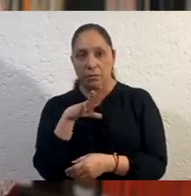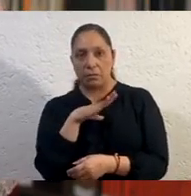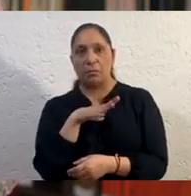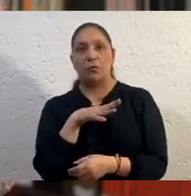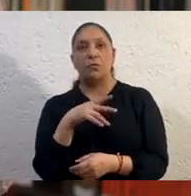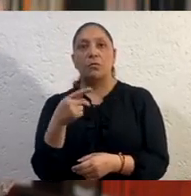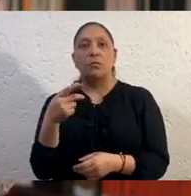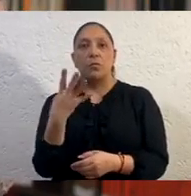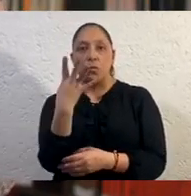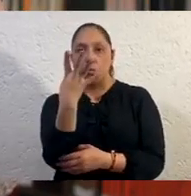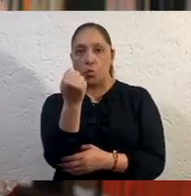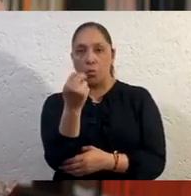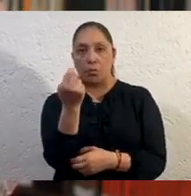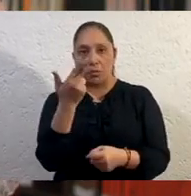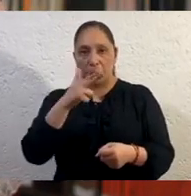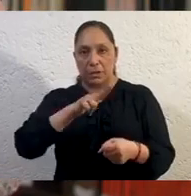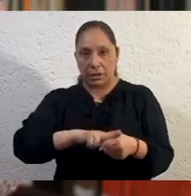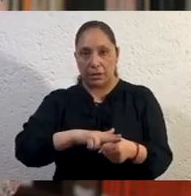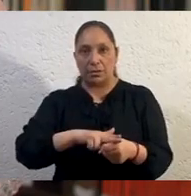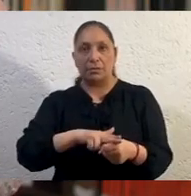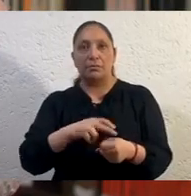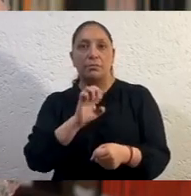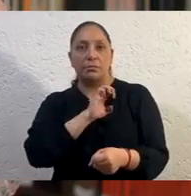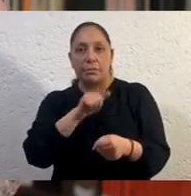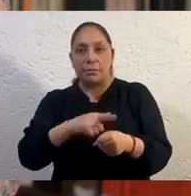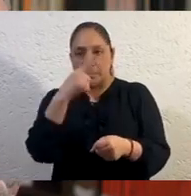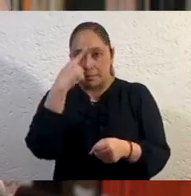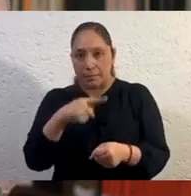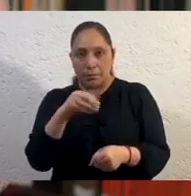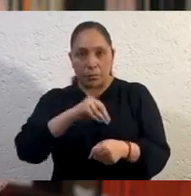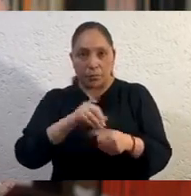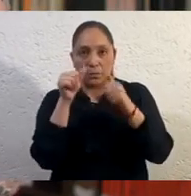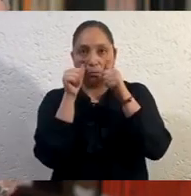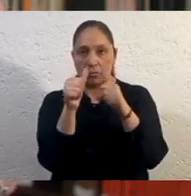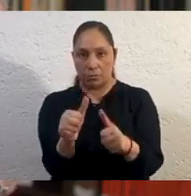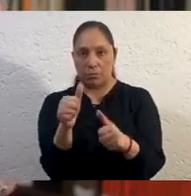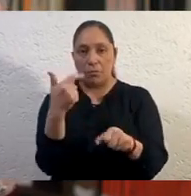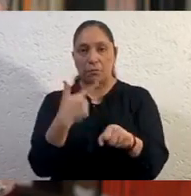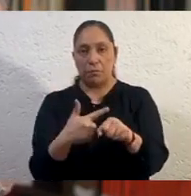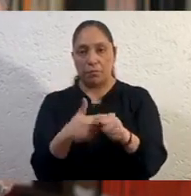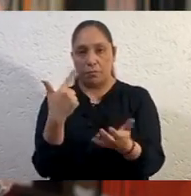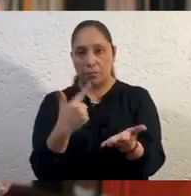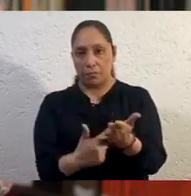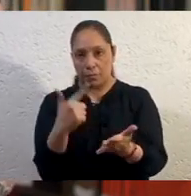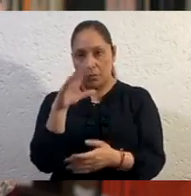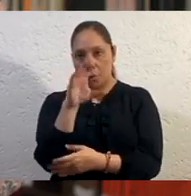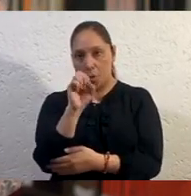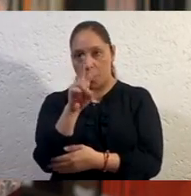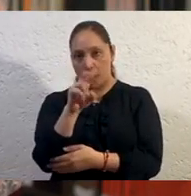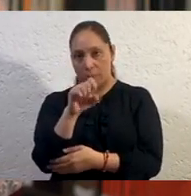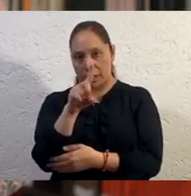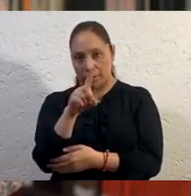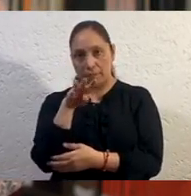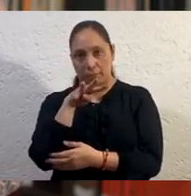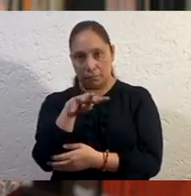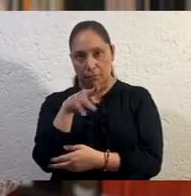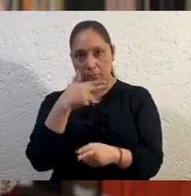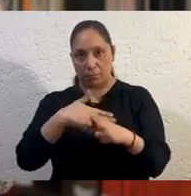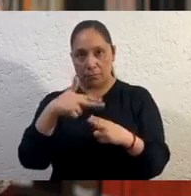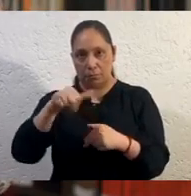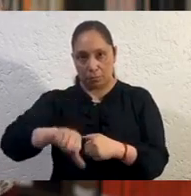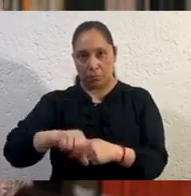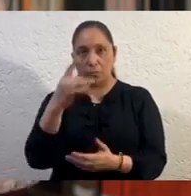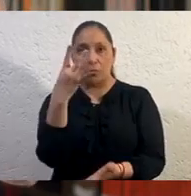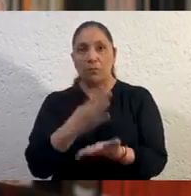centros de salud para atender a los enfermos graves de COVID-19. Hasta ahora, solamente hay tres enfermos en hospitales,